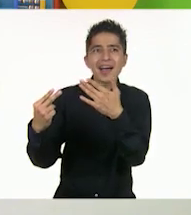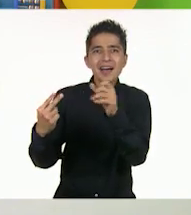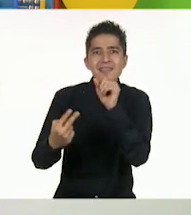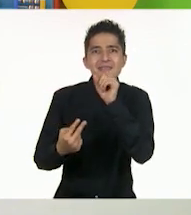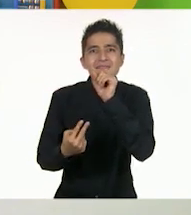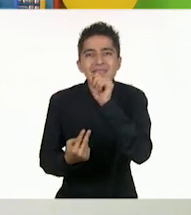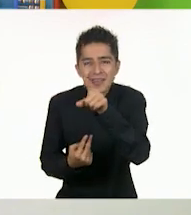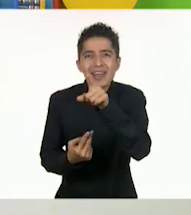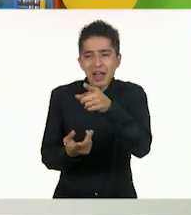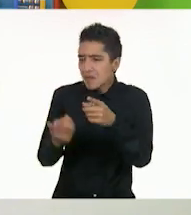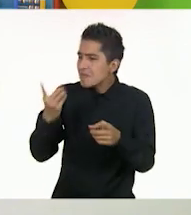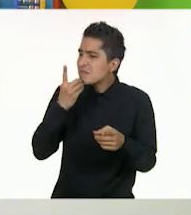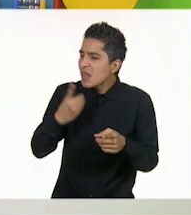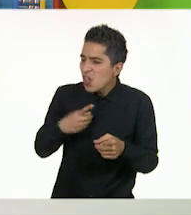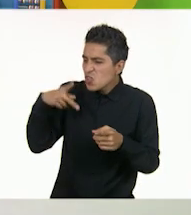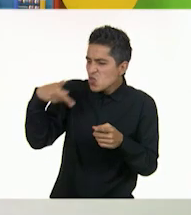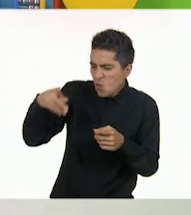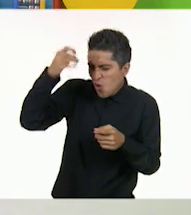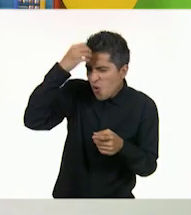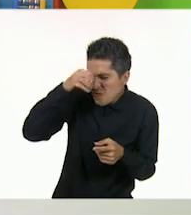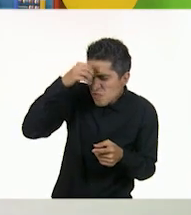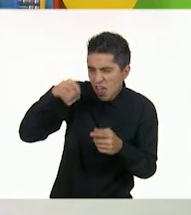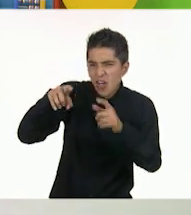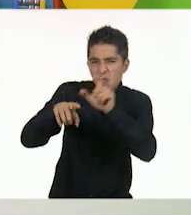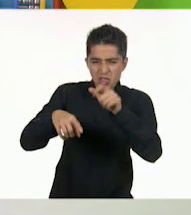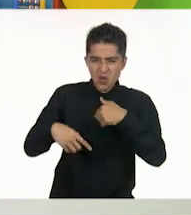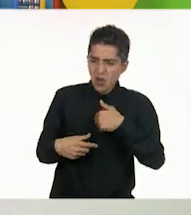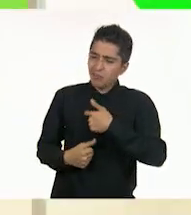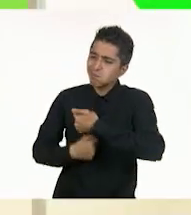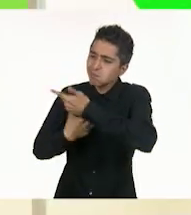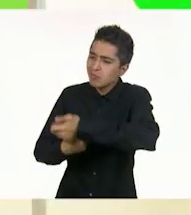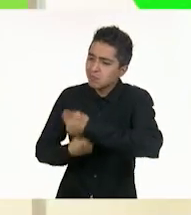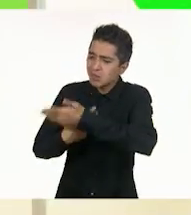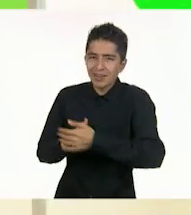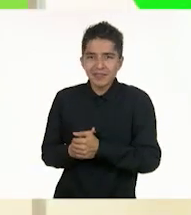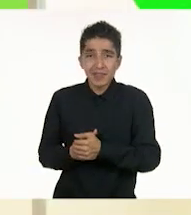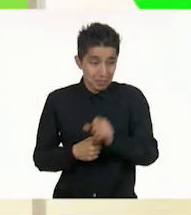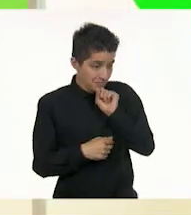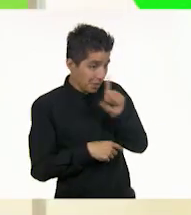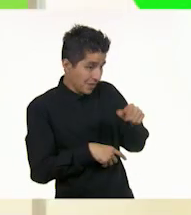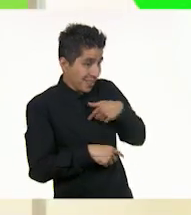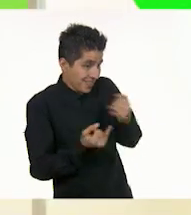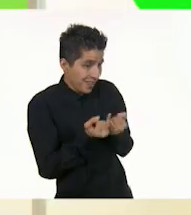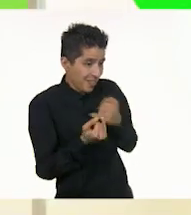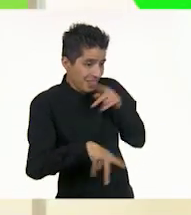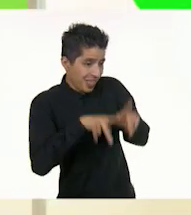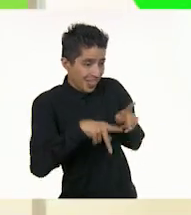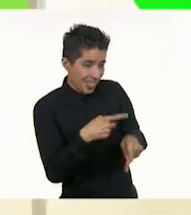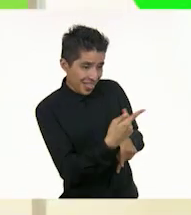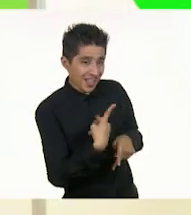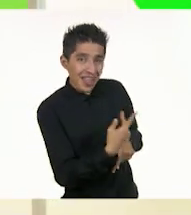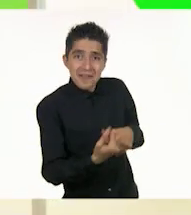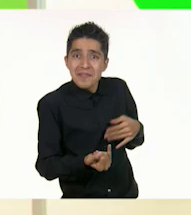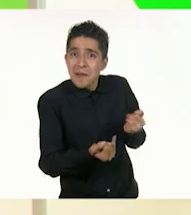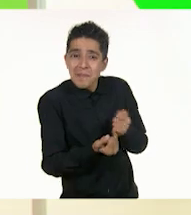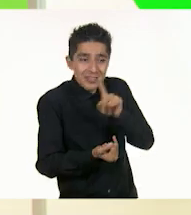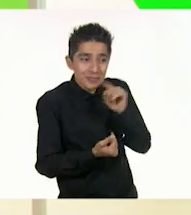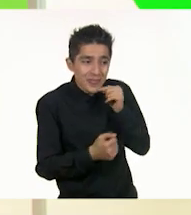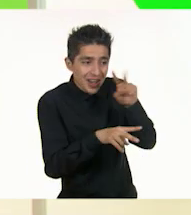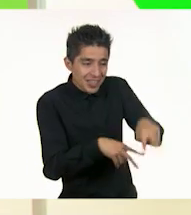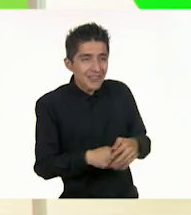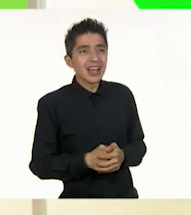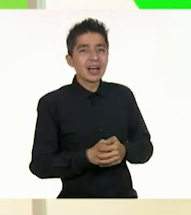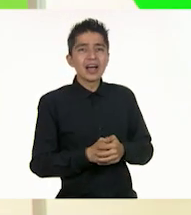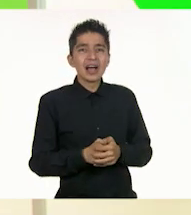porque me dices lo que opinas sobre lo que te digo. A mí también me encanta platicar contigo, Sohar. Ahora te invito a ver